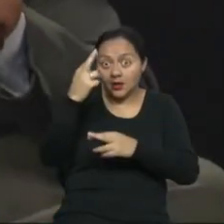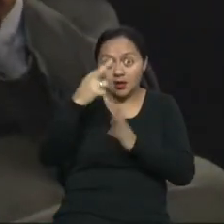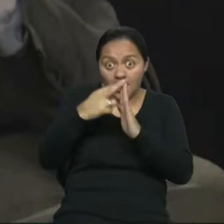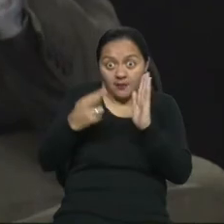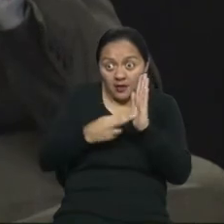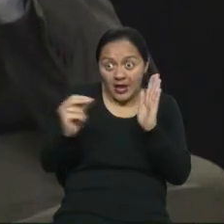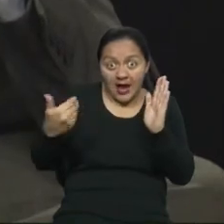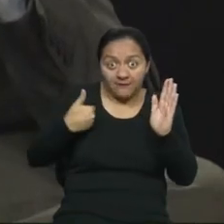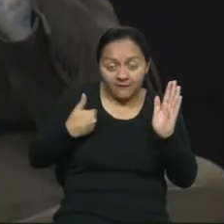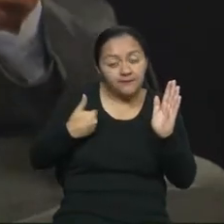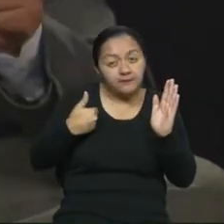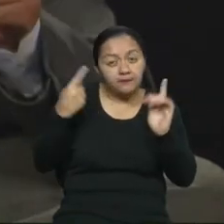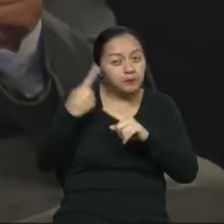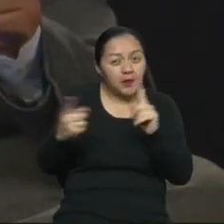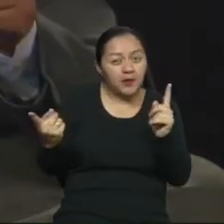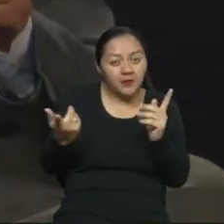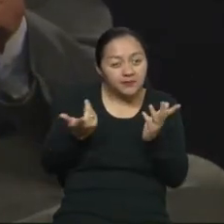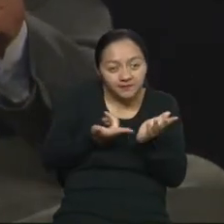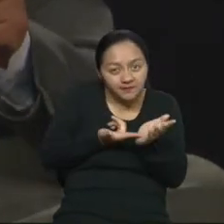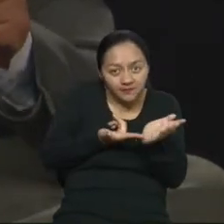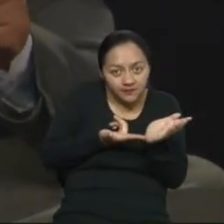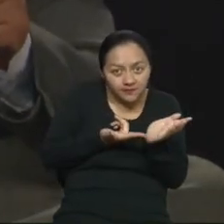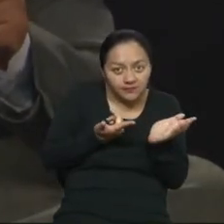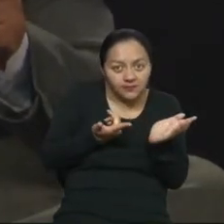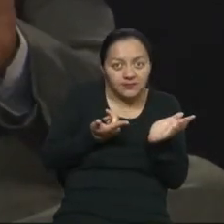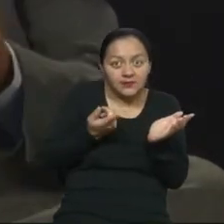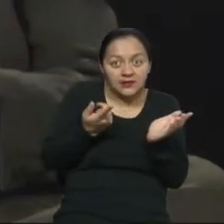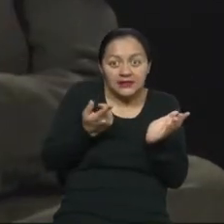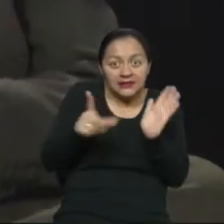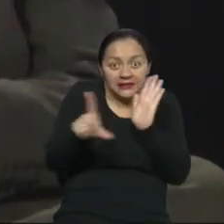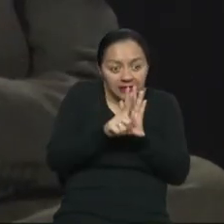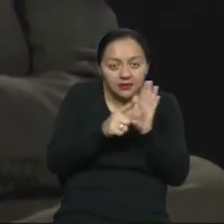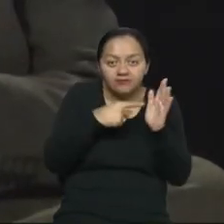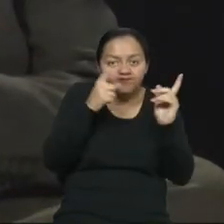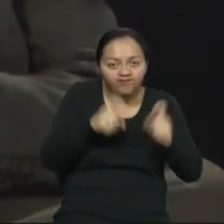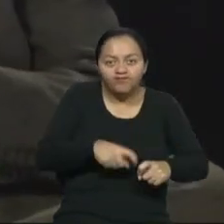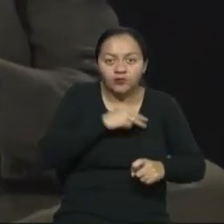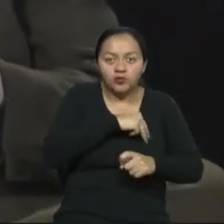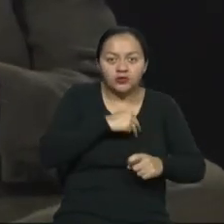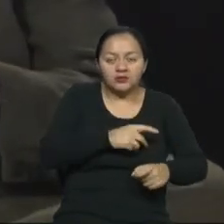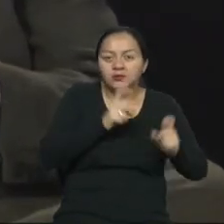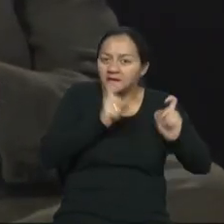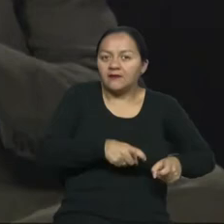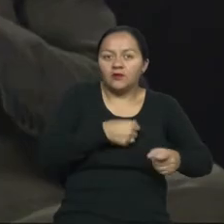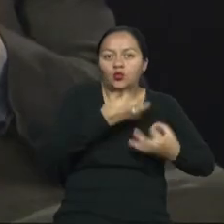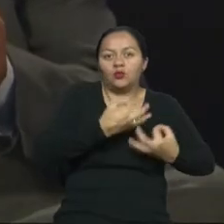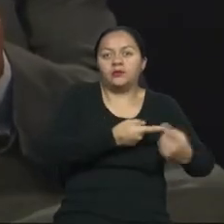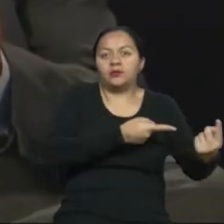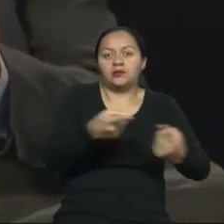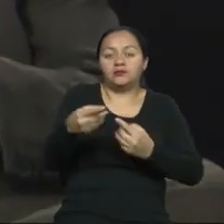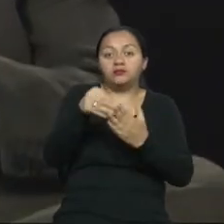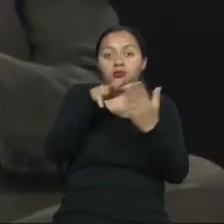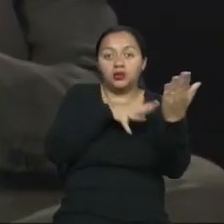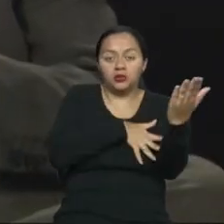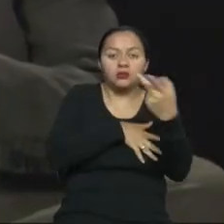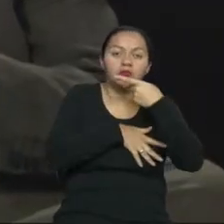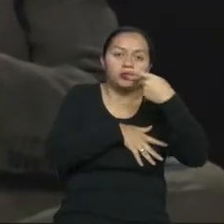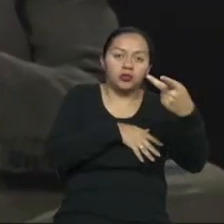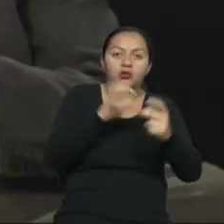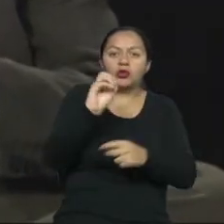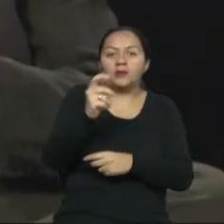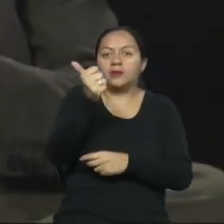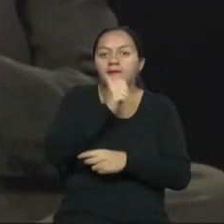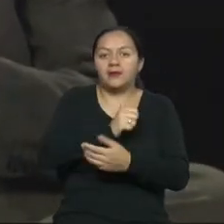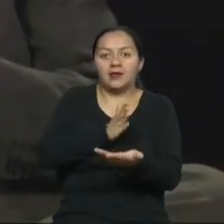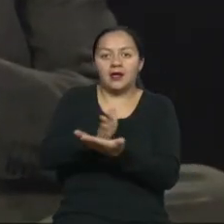por ley, ellos son quienes tienen que cumplir y hacer cumplir la aplicación de las normas en todo proyecto, público o privado,